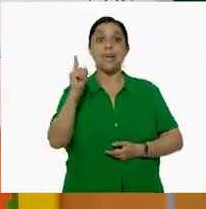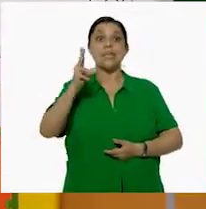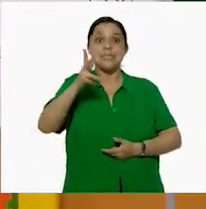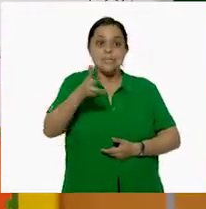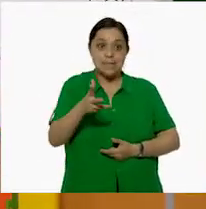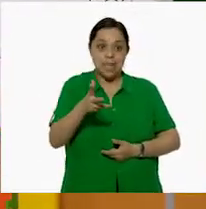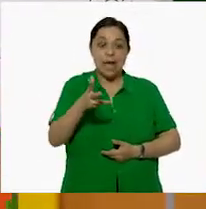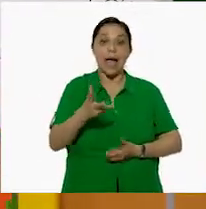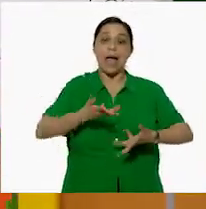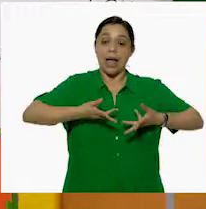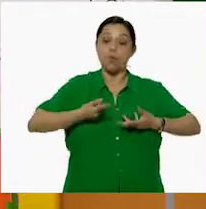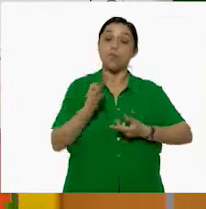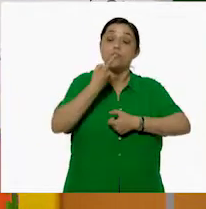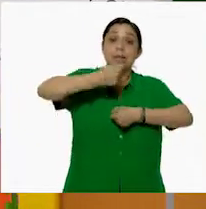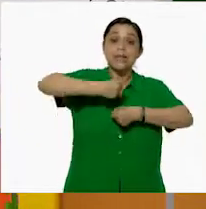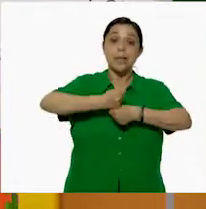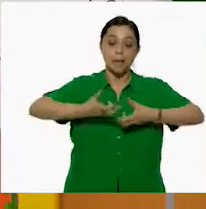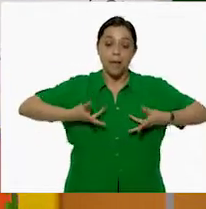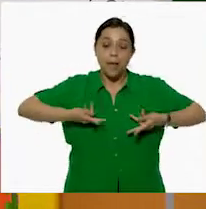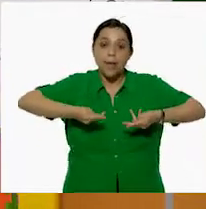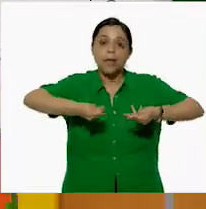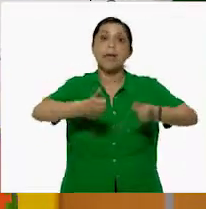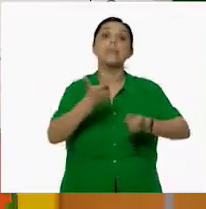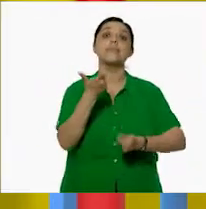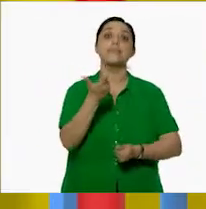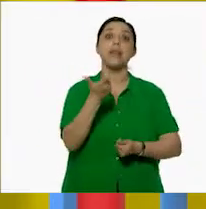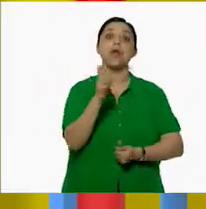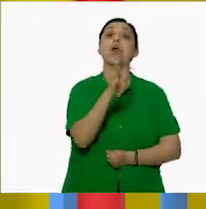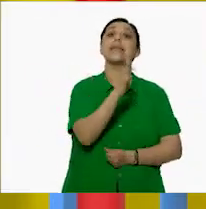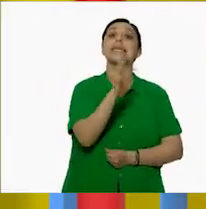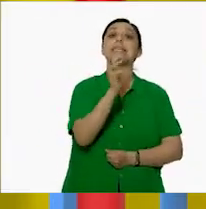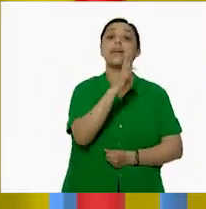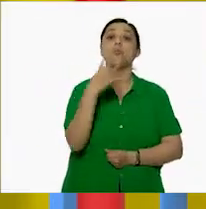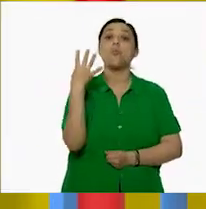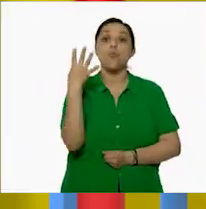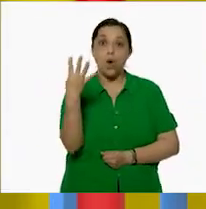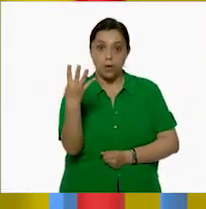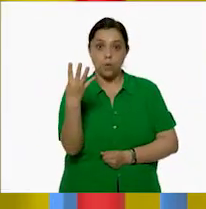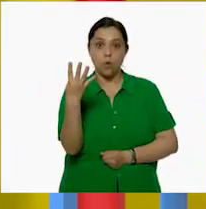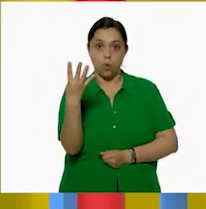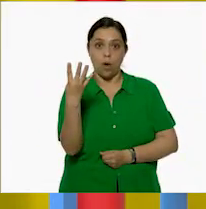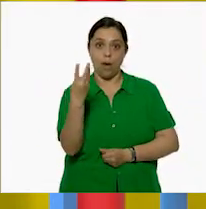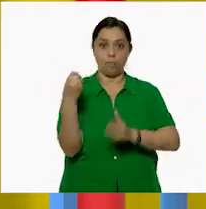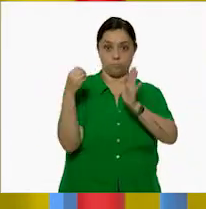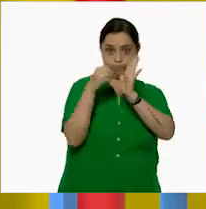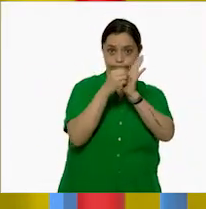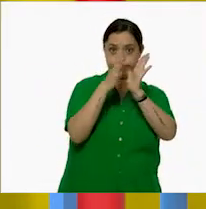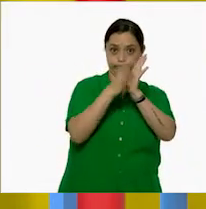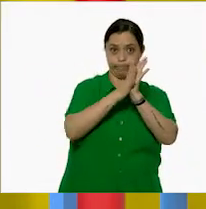gasto durante esa semana fue de 504. Hay que anotarlo en nuestra tabla.